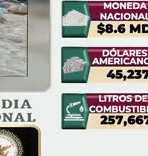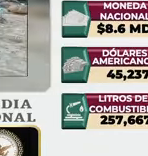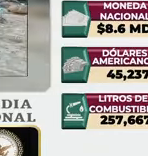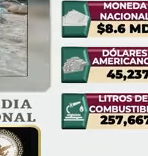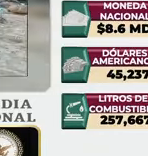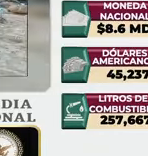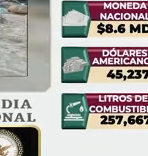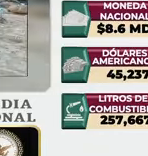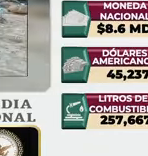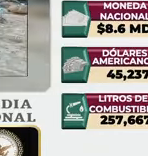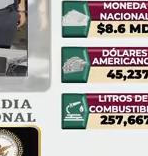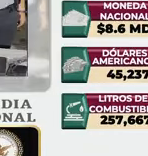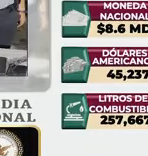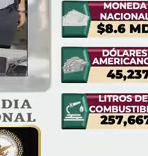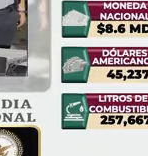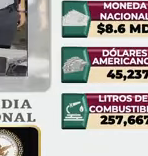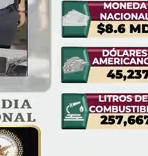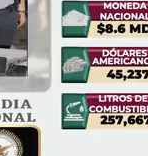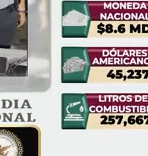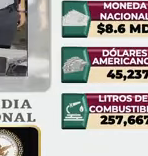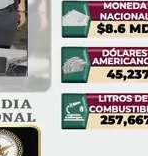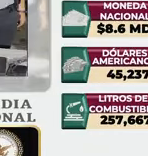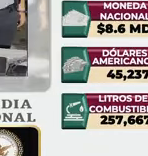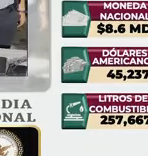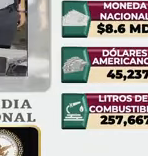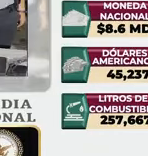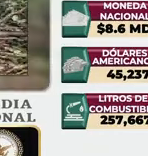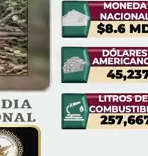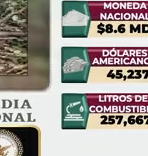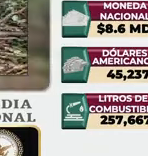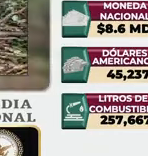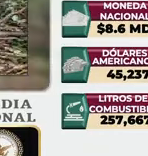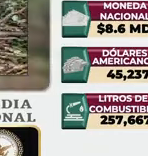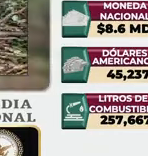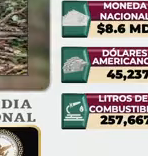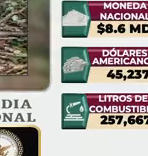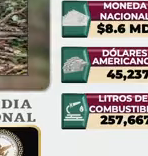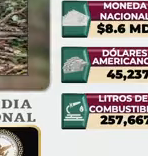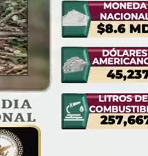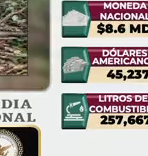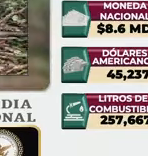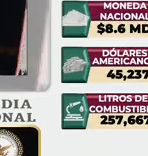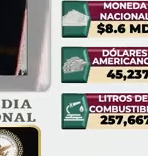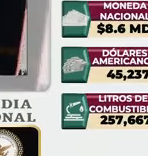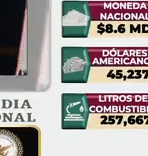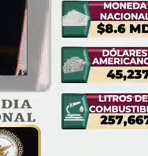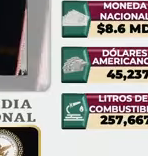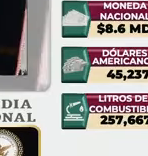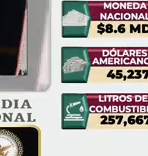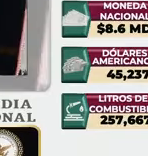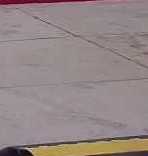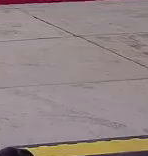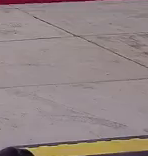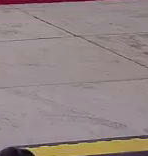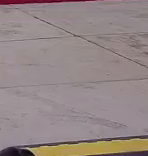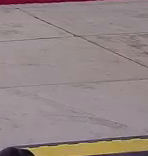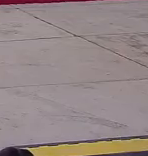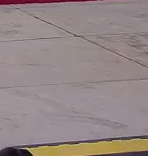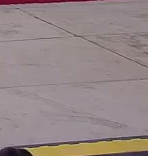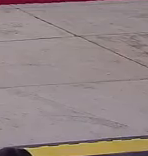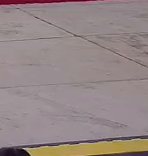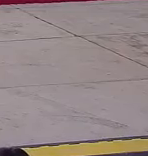8.6 millones de pesos y 45 mil 237 dólares americanos. Y se han